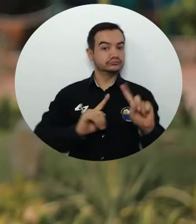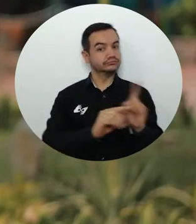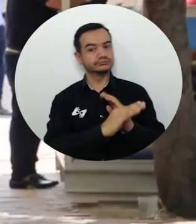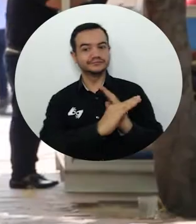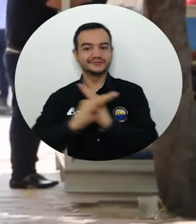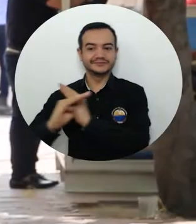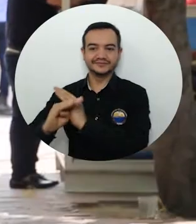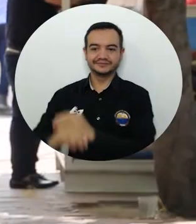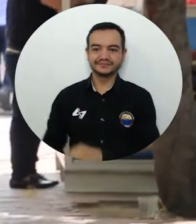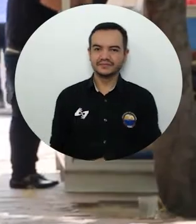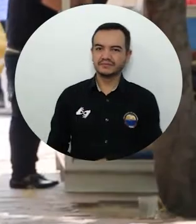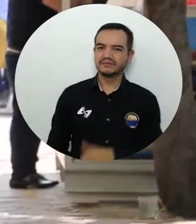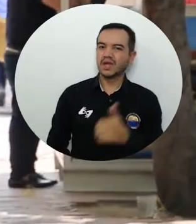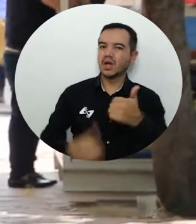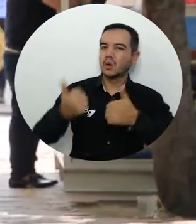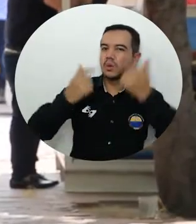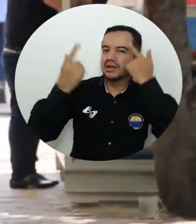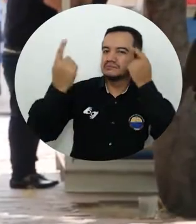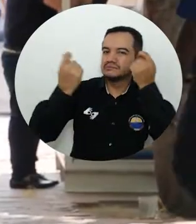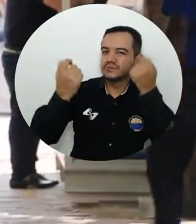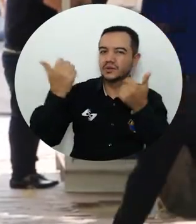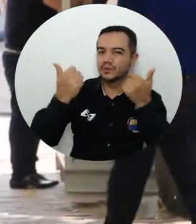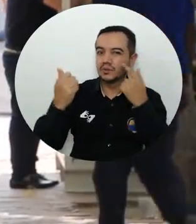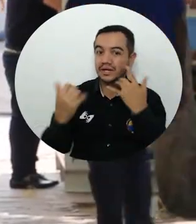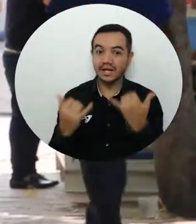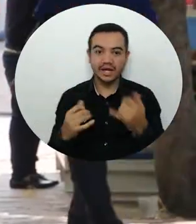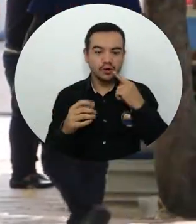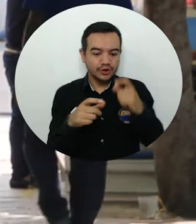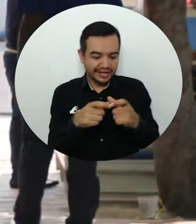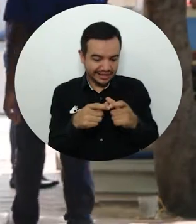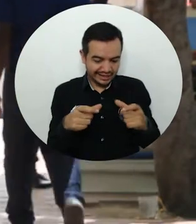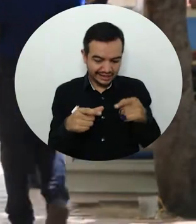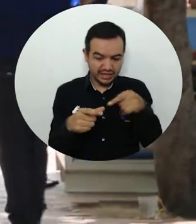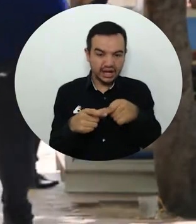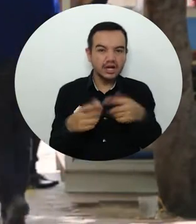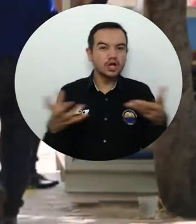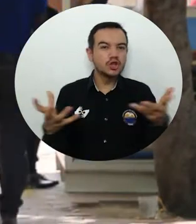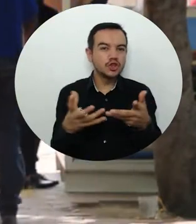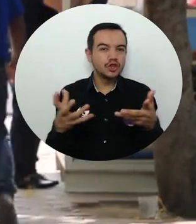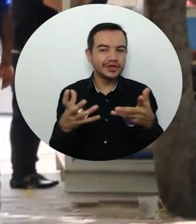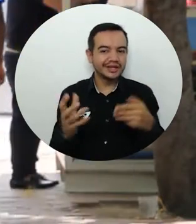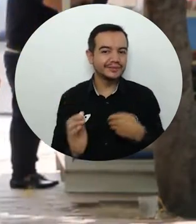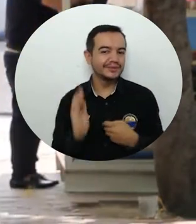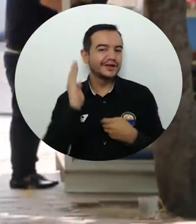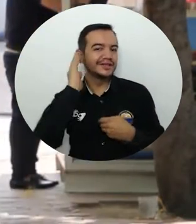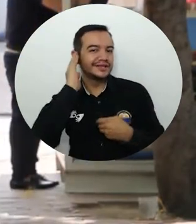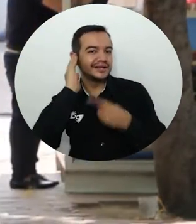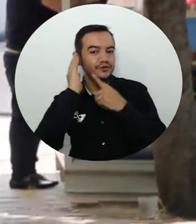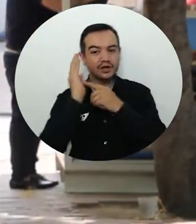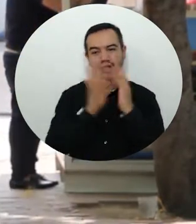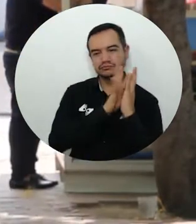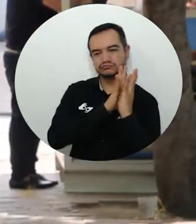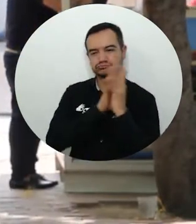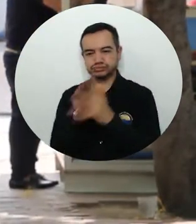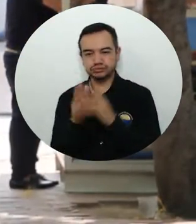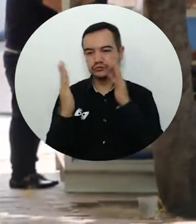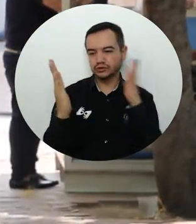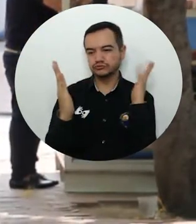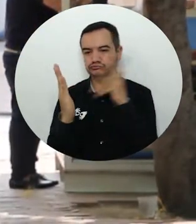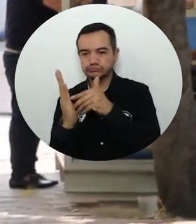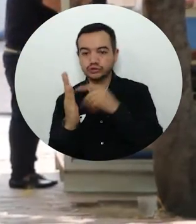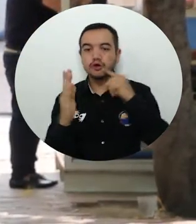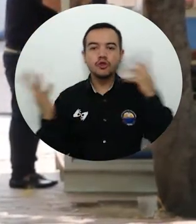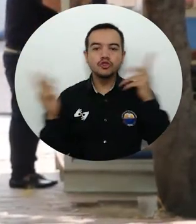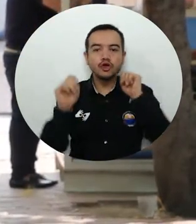Una de ellas es la implementación del carnet digital, una aplicación para teléfonos Android que permite el acceso al campus sin